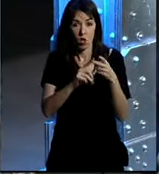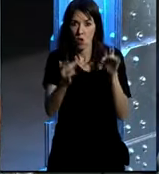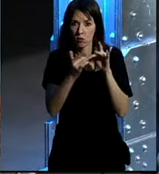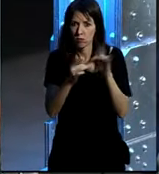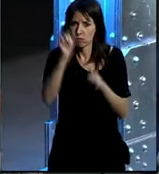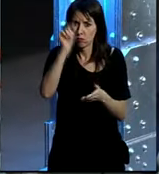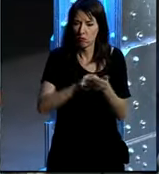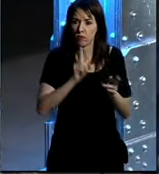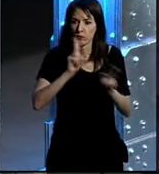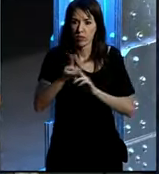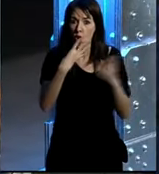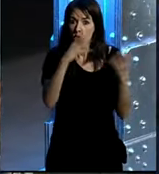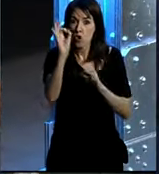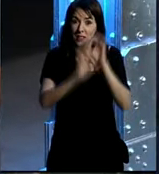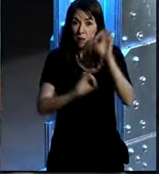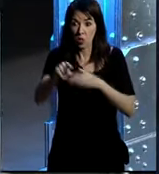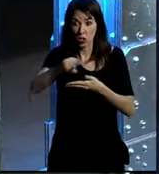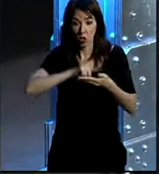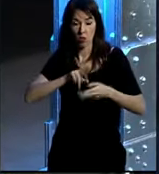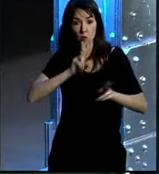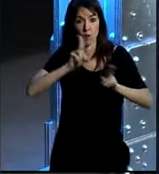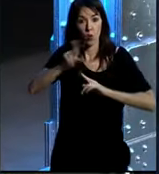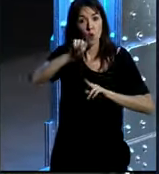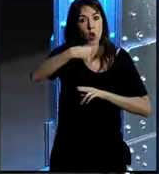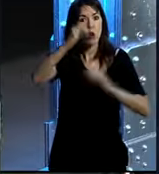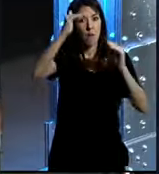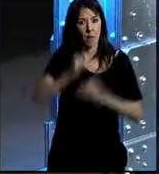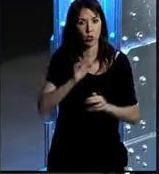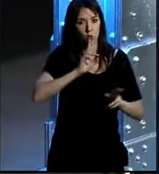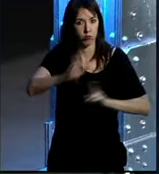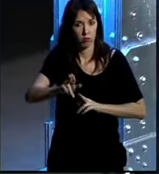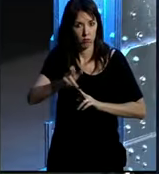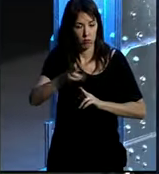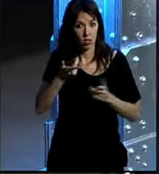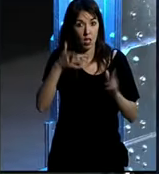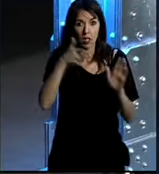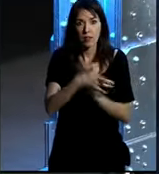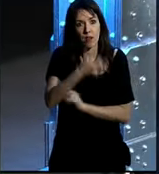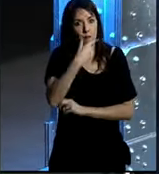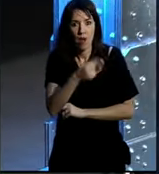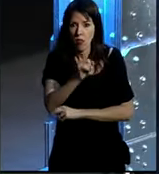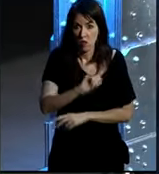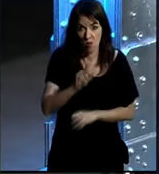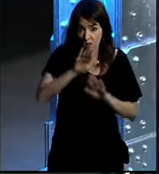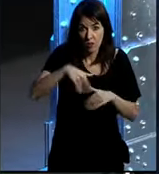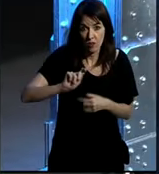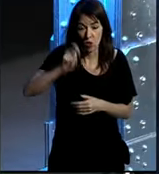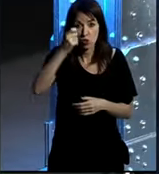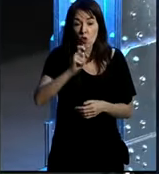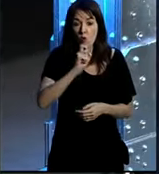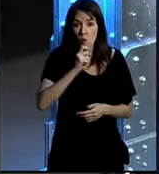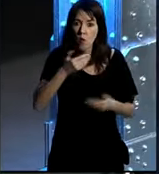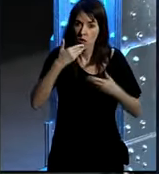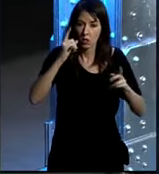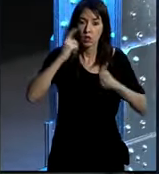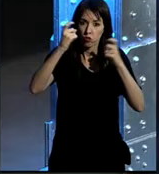contactar rápidamente con ellos el 90% de los mensajes los respondemos en menos de una hora y eso no es algo que se haga de manera fácil lo hemos conseguido a